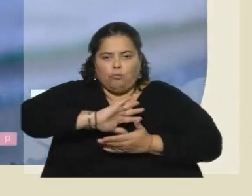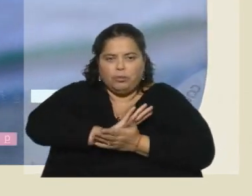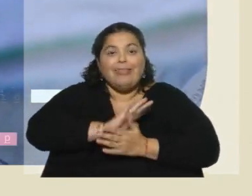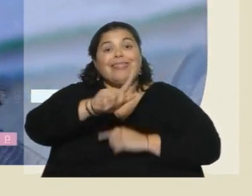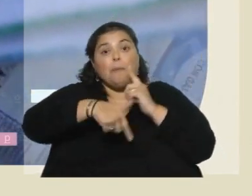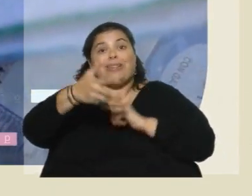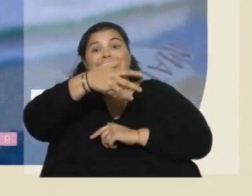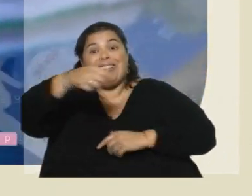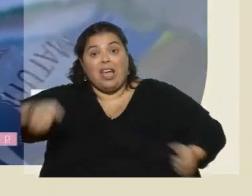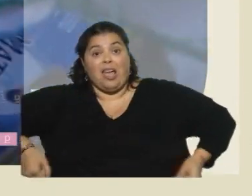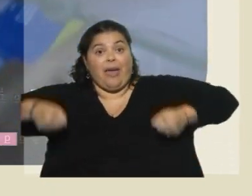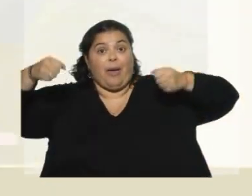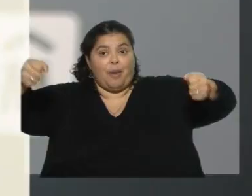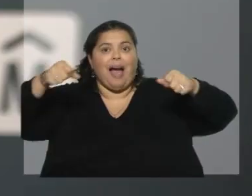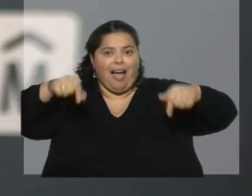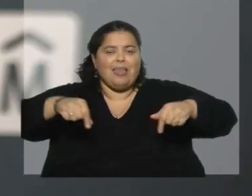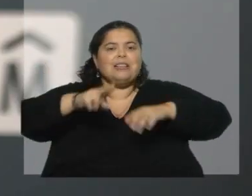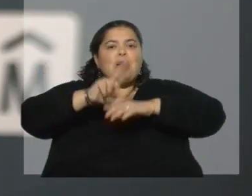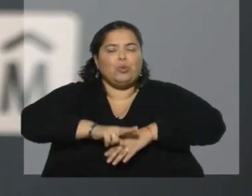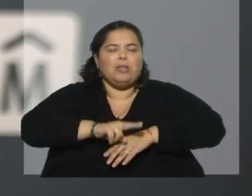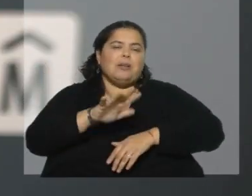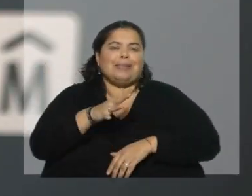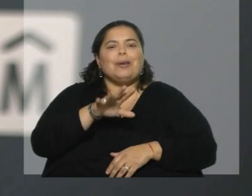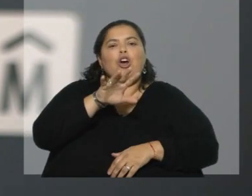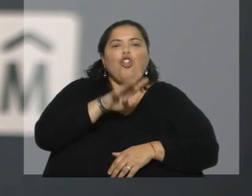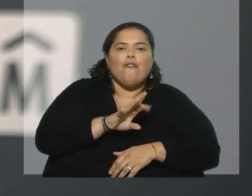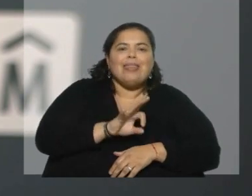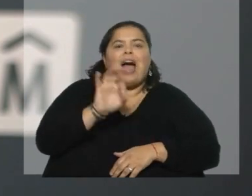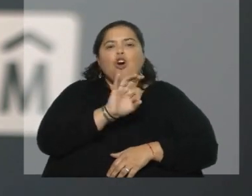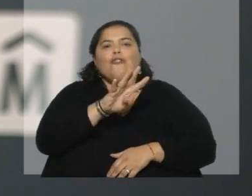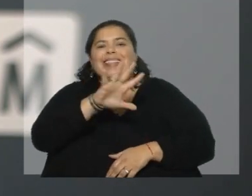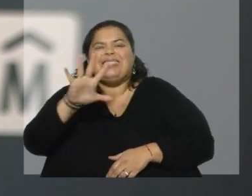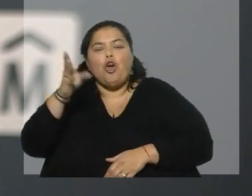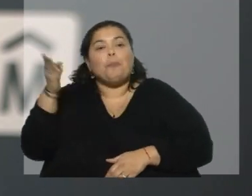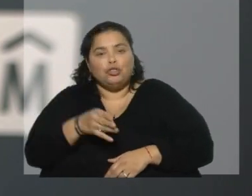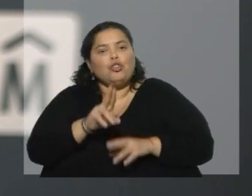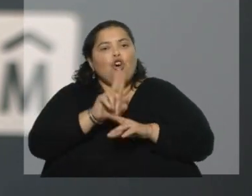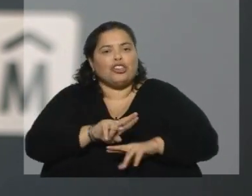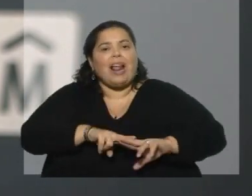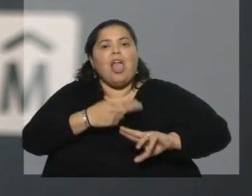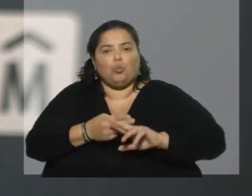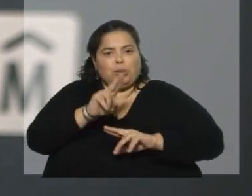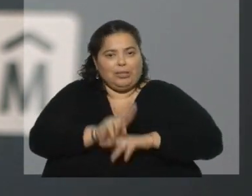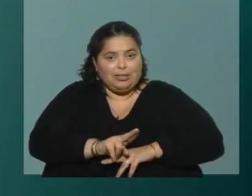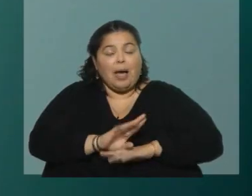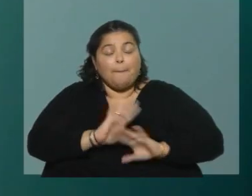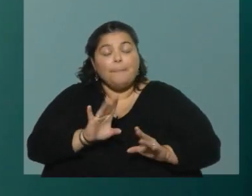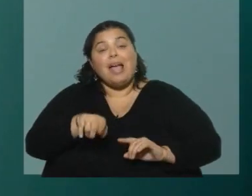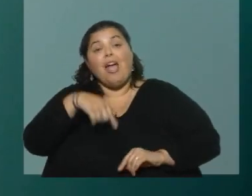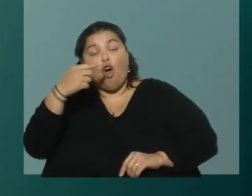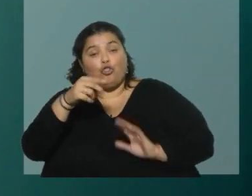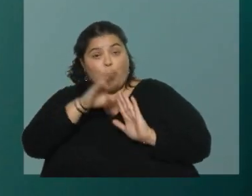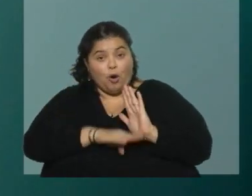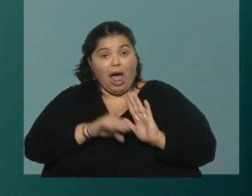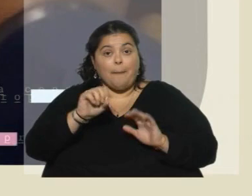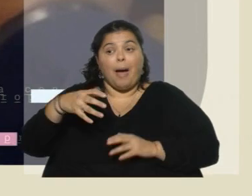planta es del 90 a 95%. El programa de bolsones, lo mismo reciclando barrio a barrio, viene acompañado de una acción de educación ambiental. Vía